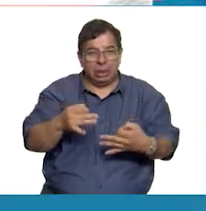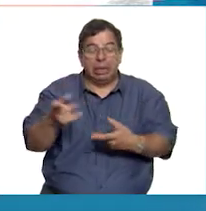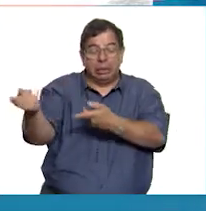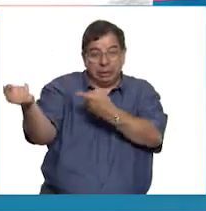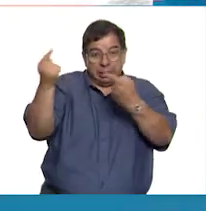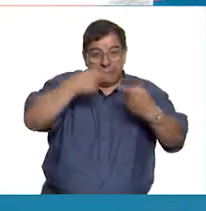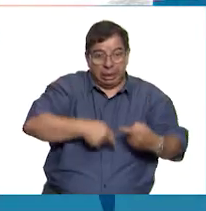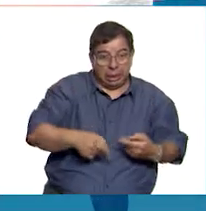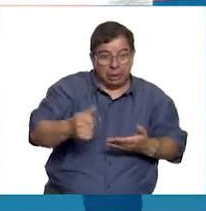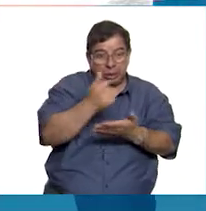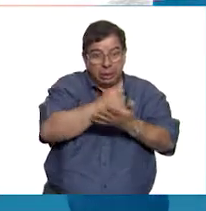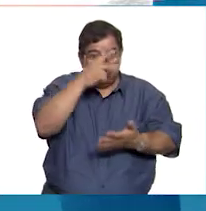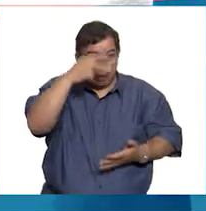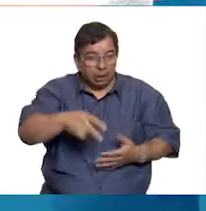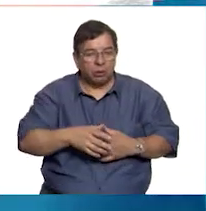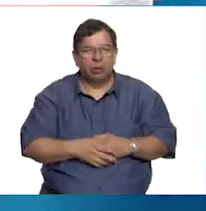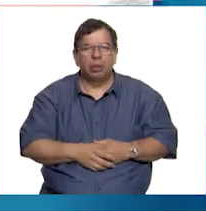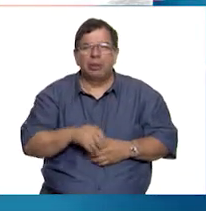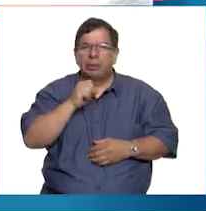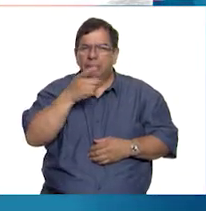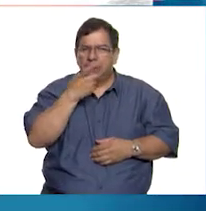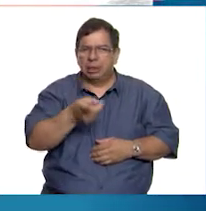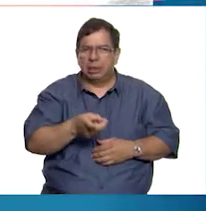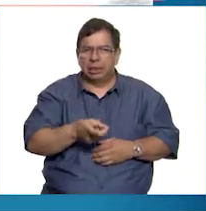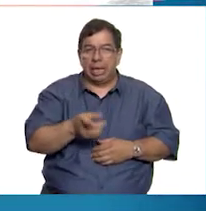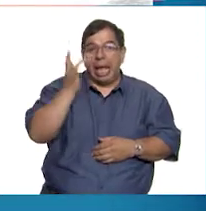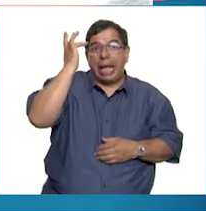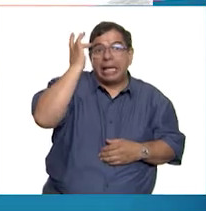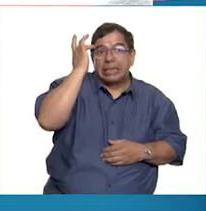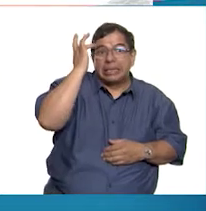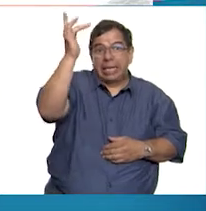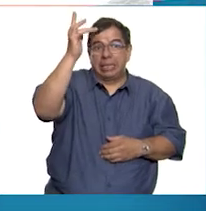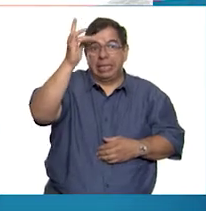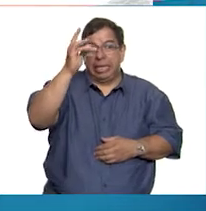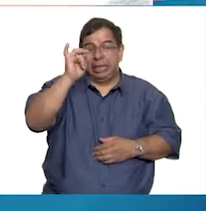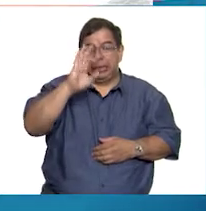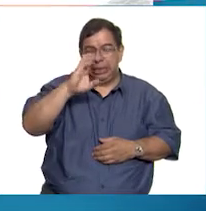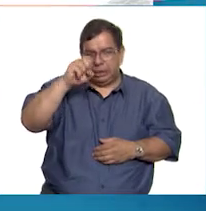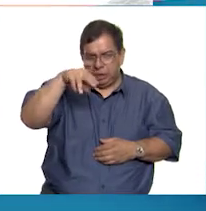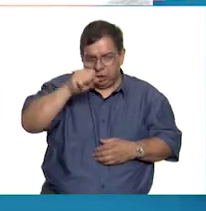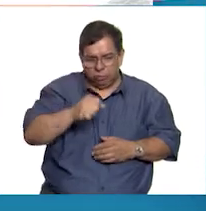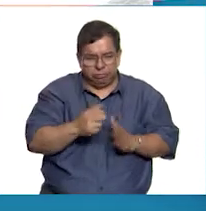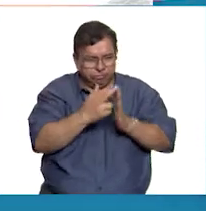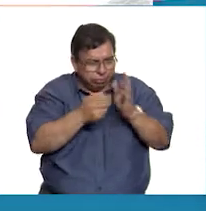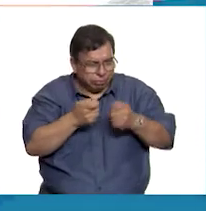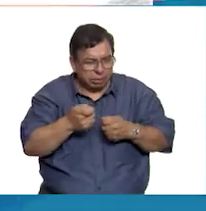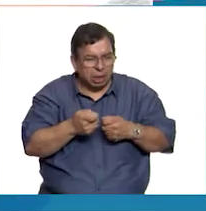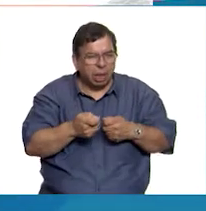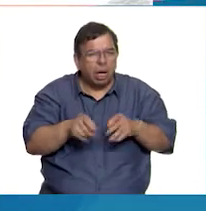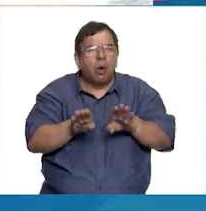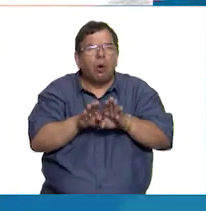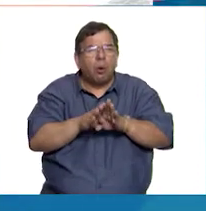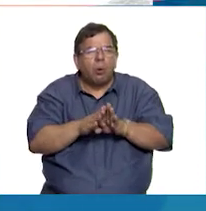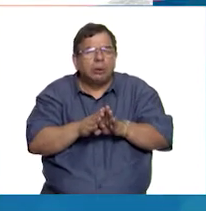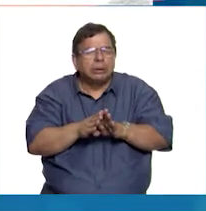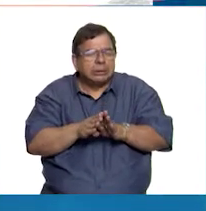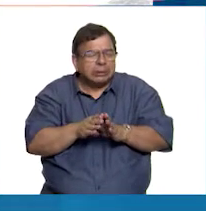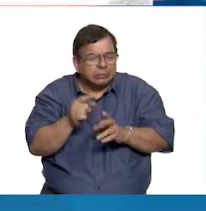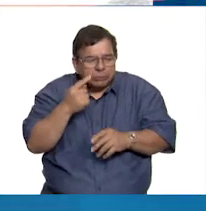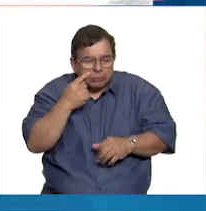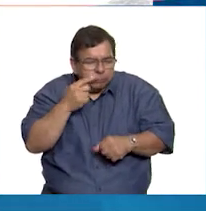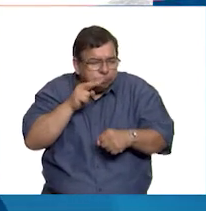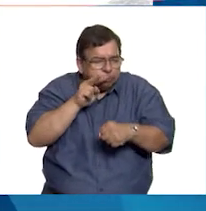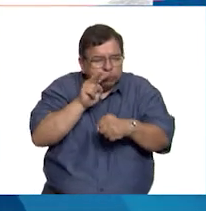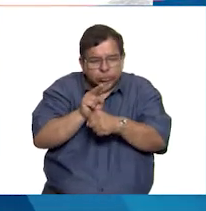México. Mucha gente también la llamaba la Santa Inquisición. Su principal función era estar al pendiente de que